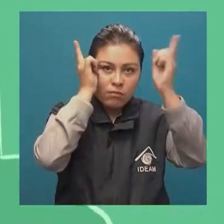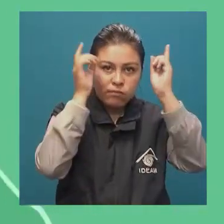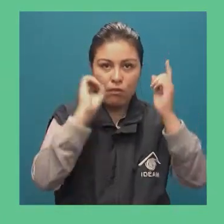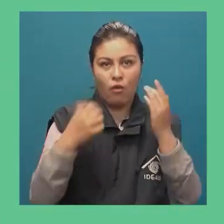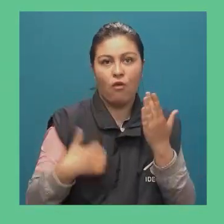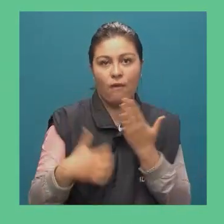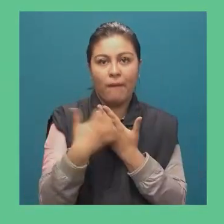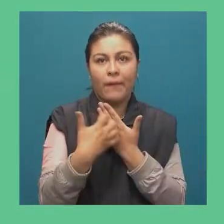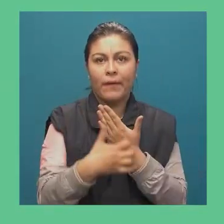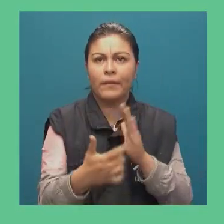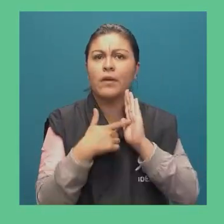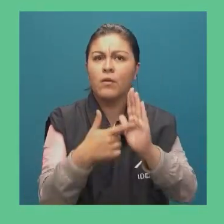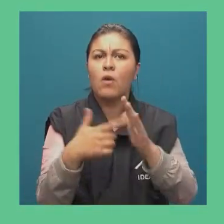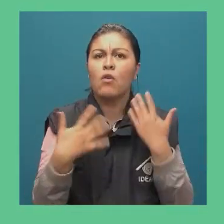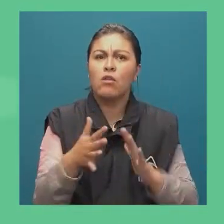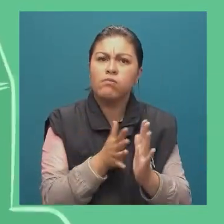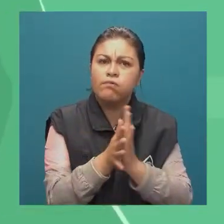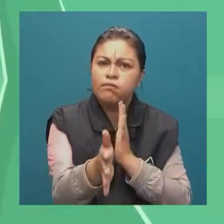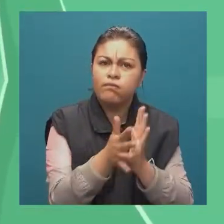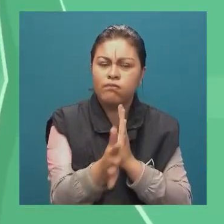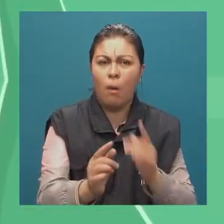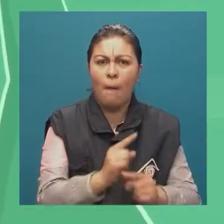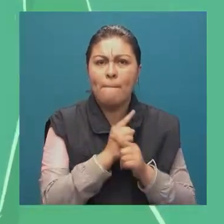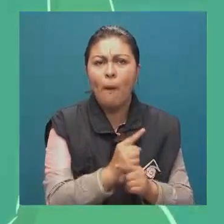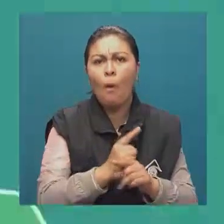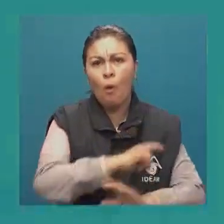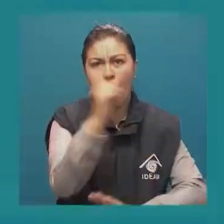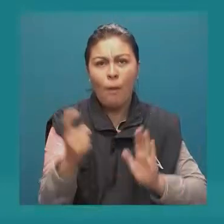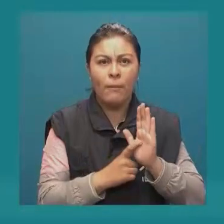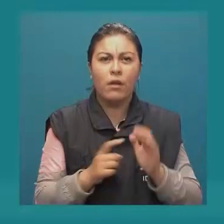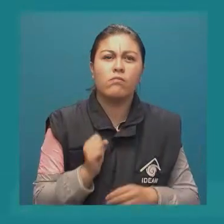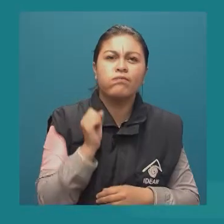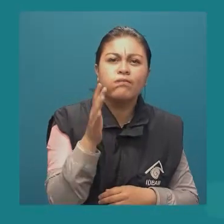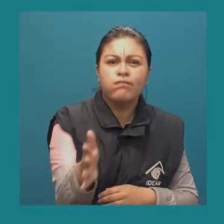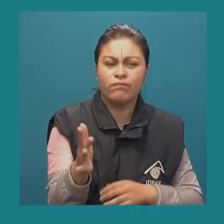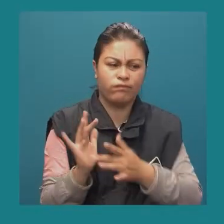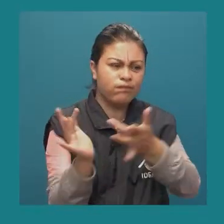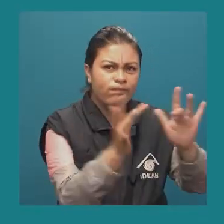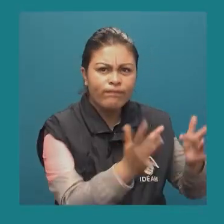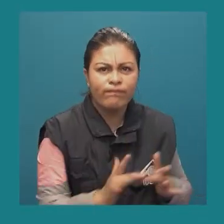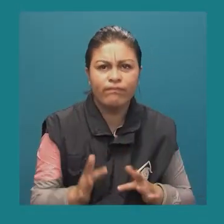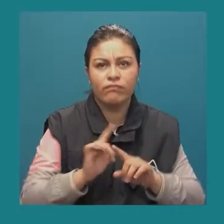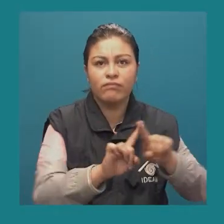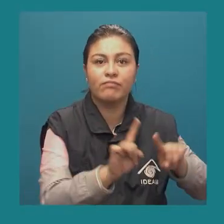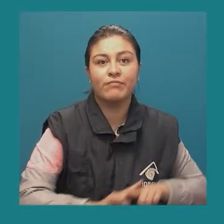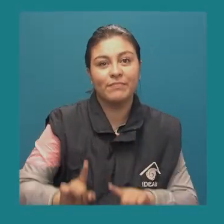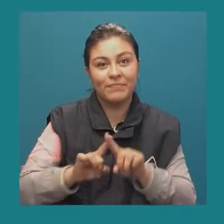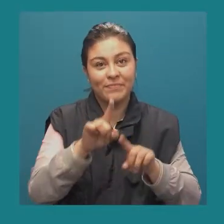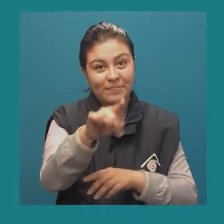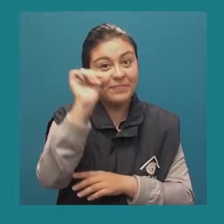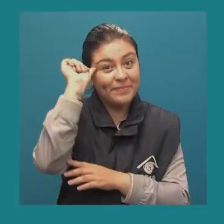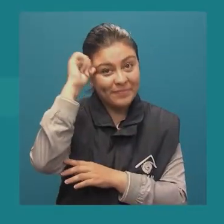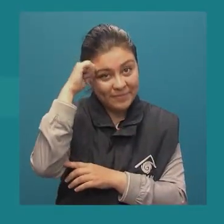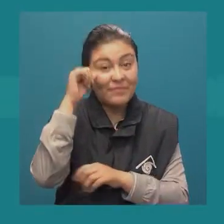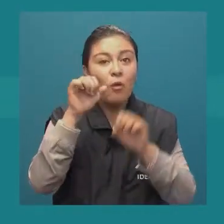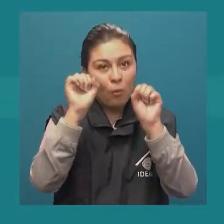detallada, satelital, recomendaciones y muchas opciones de interacción. Síganos a través de nuestras redes sociales.